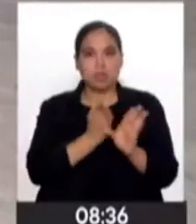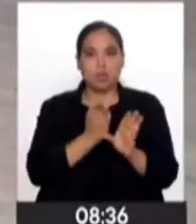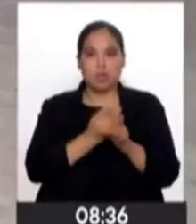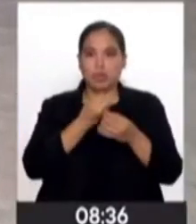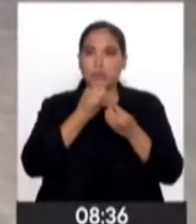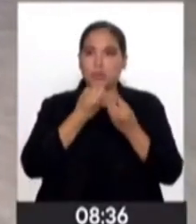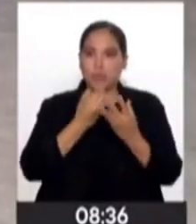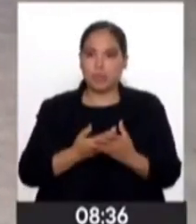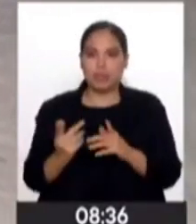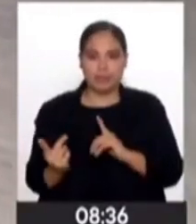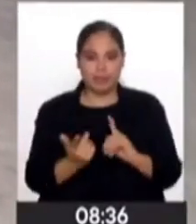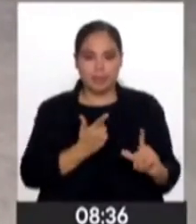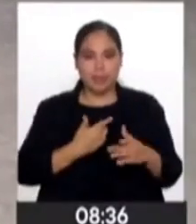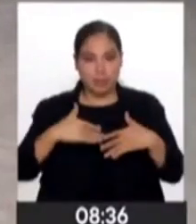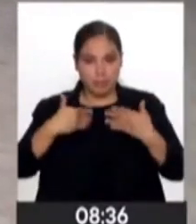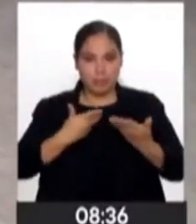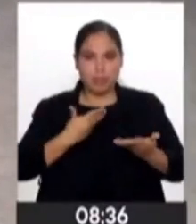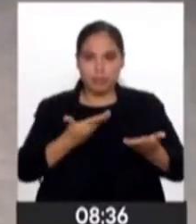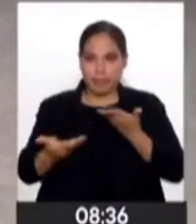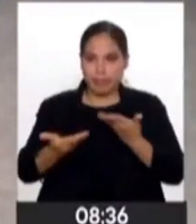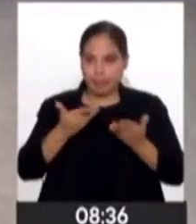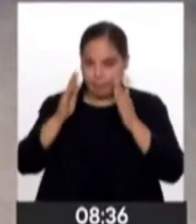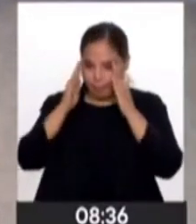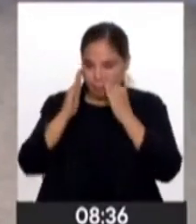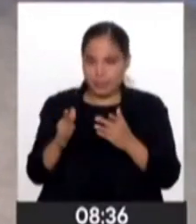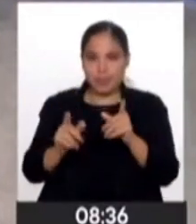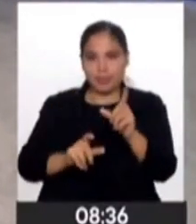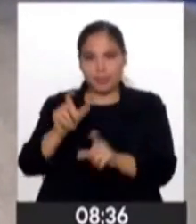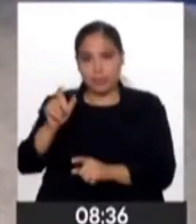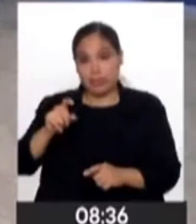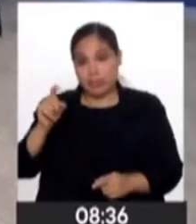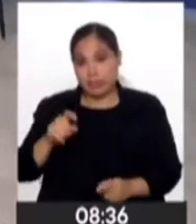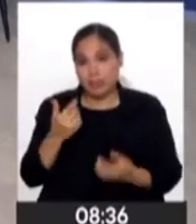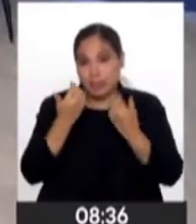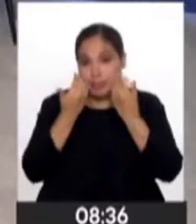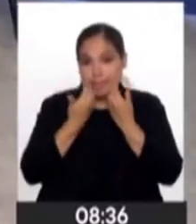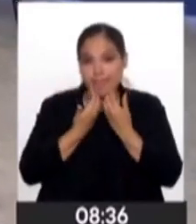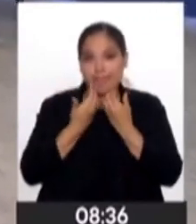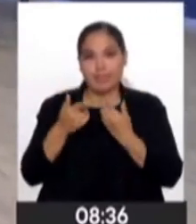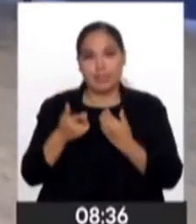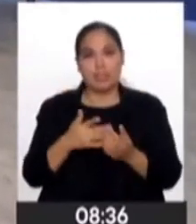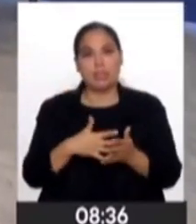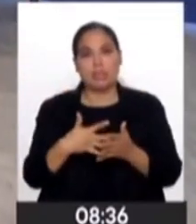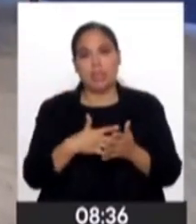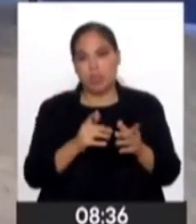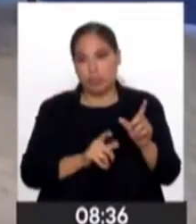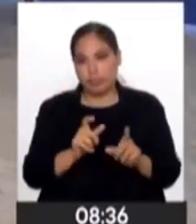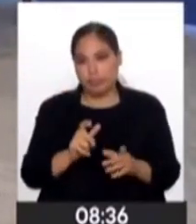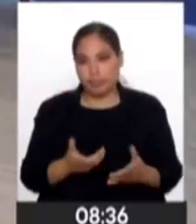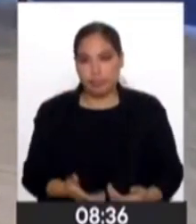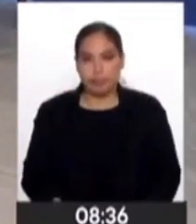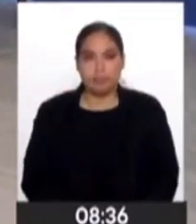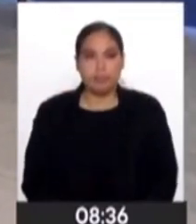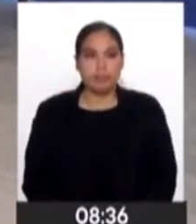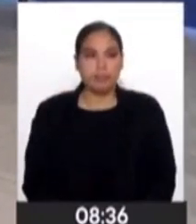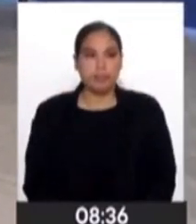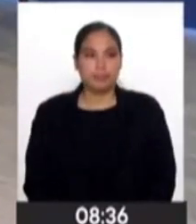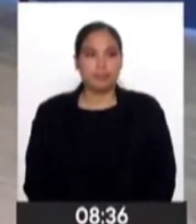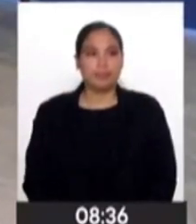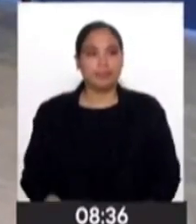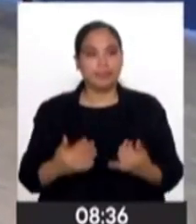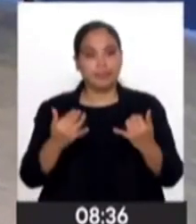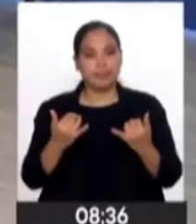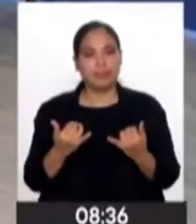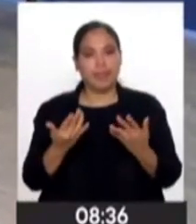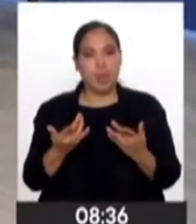esté lista para poder atender a estas personas que necesitan mucho cariño porque están en estado de vulnerabilidad. Efectivamente. Y ahora que nos